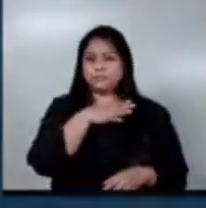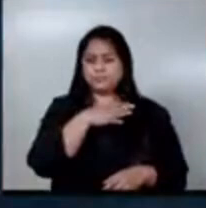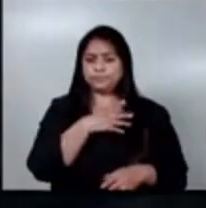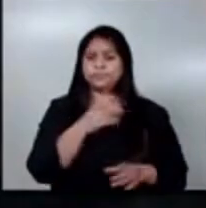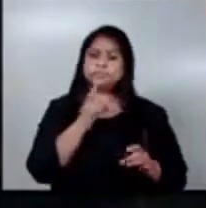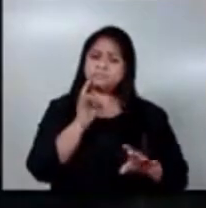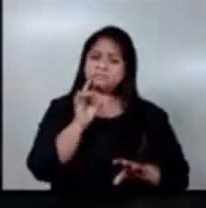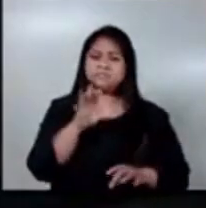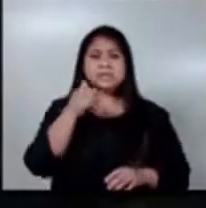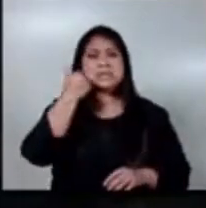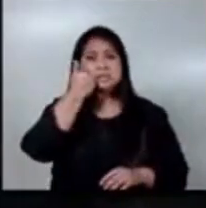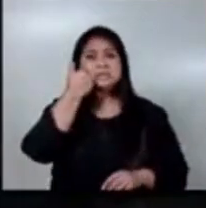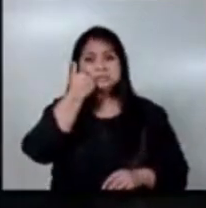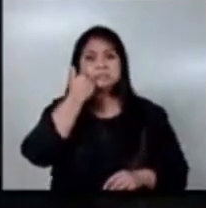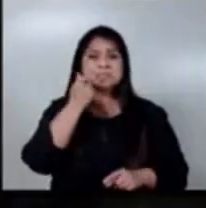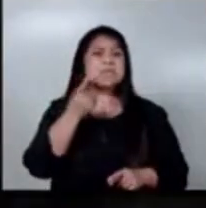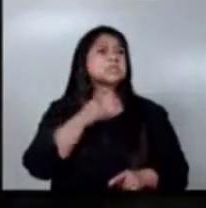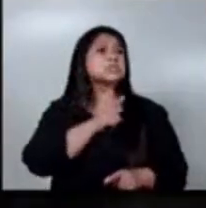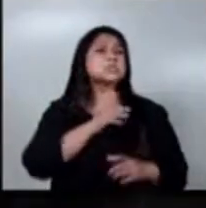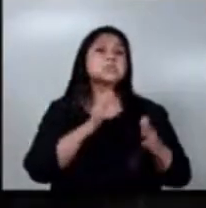casa o es necesario asistir a los hospitales?